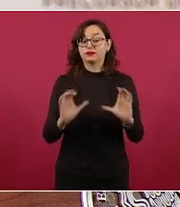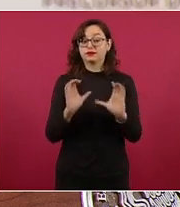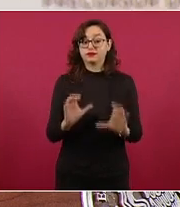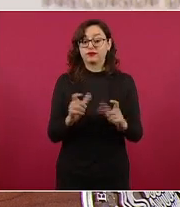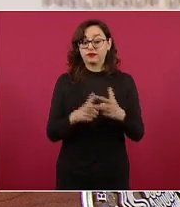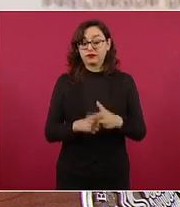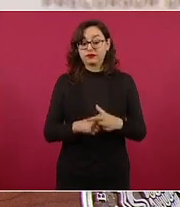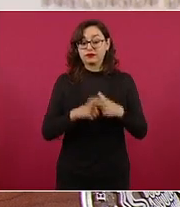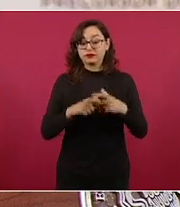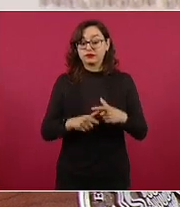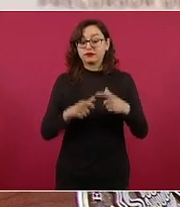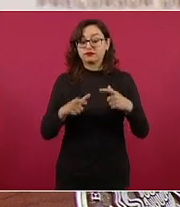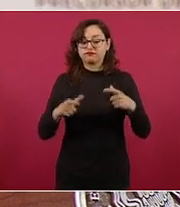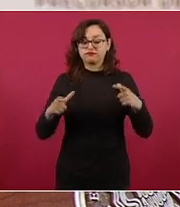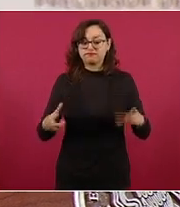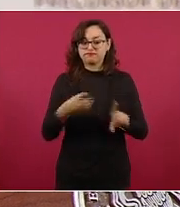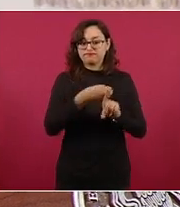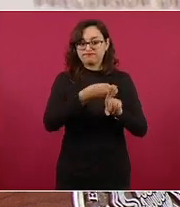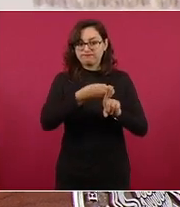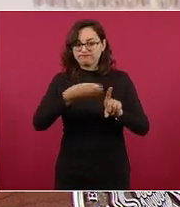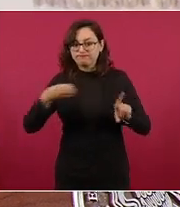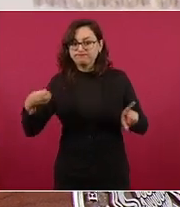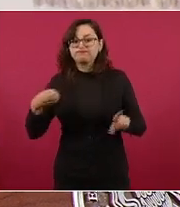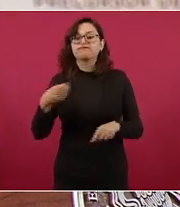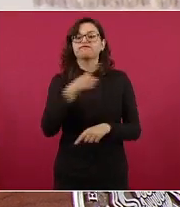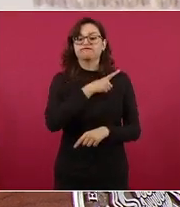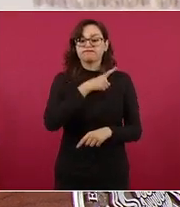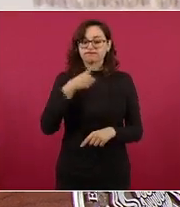tiene que ser un crecimiento ordenado